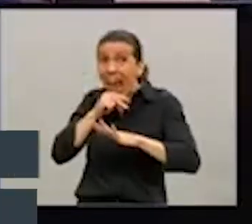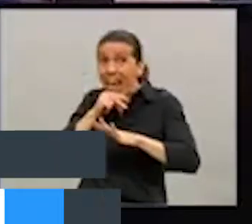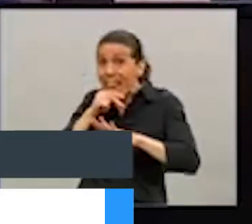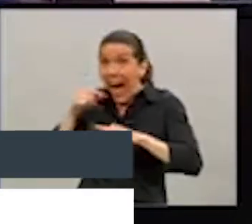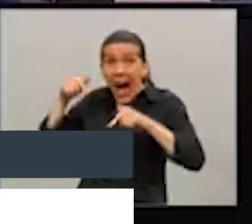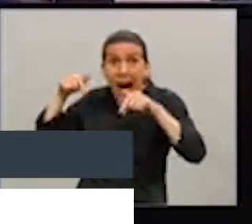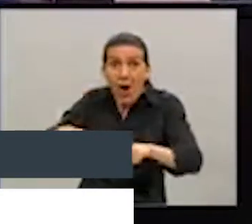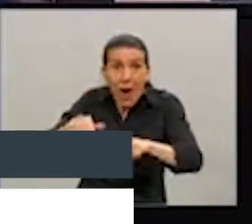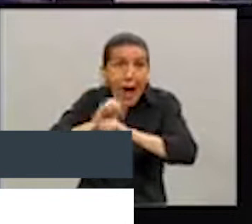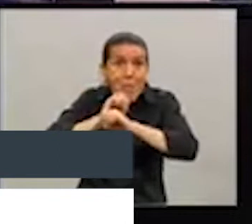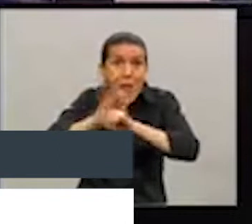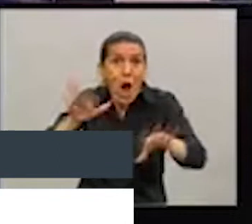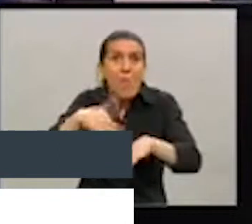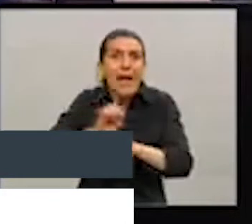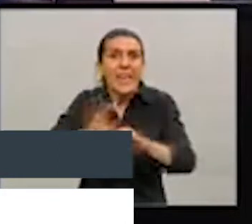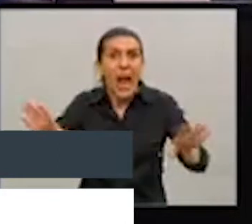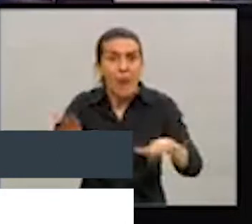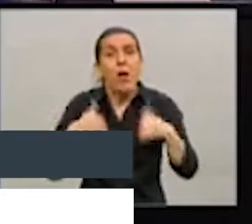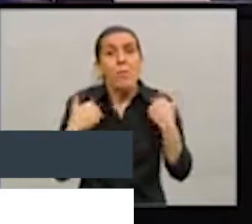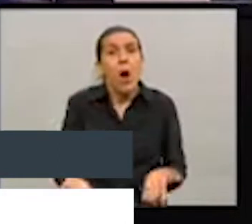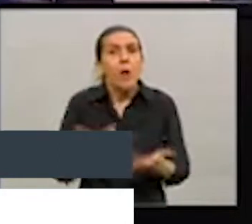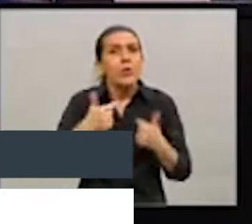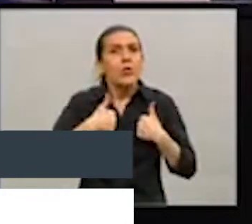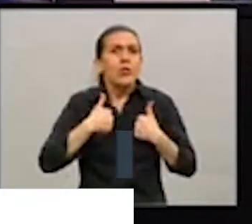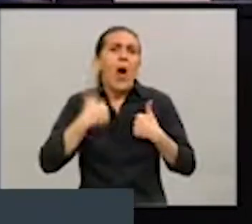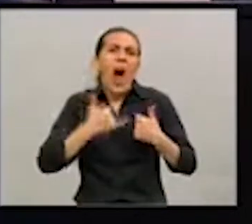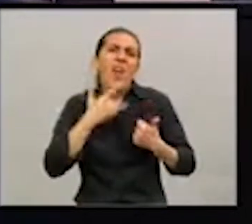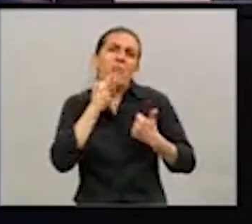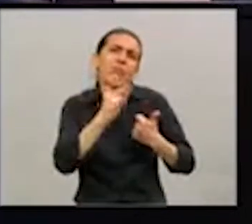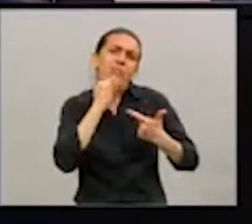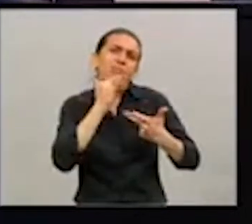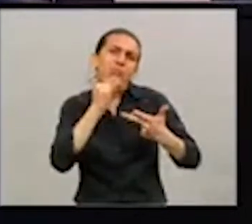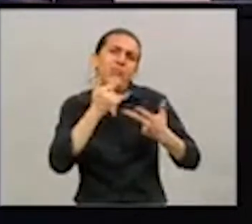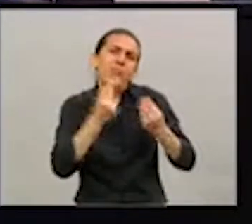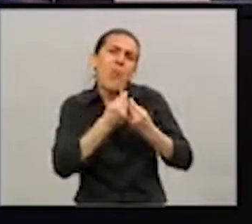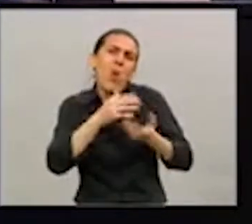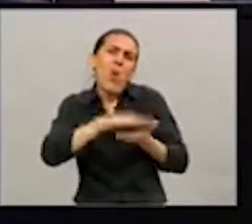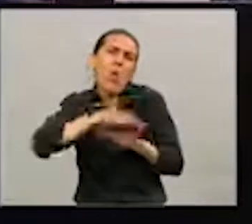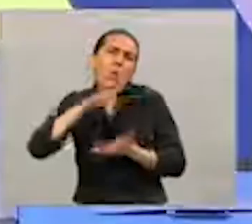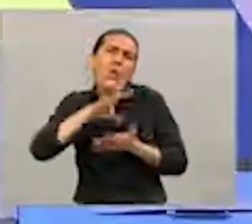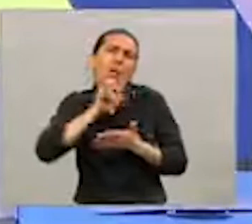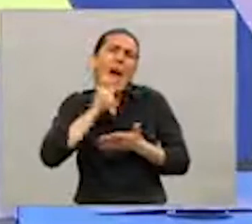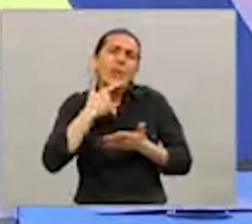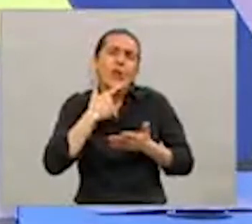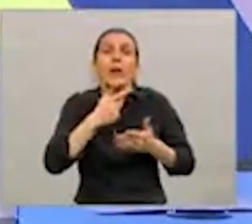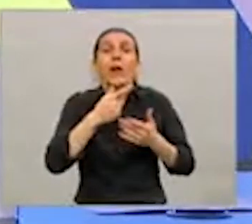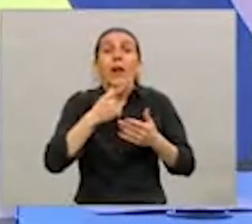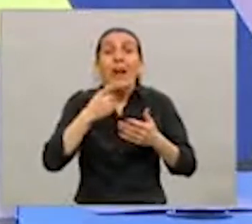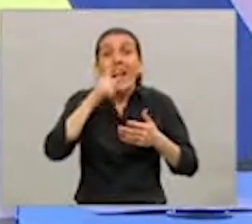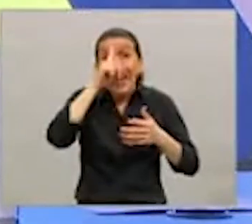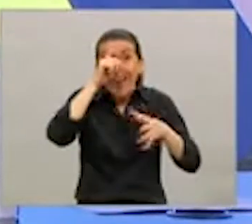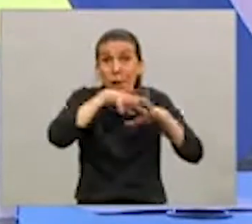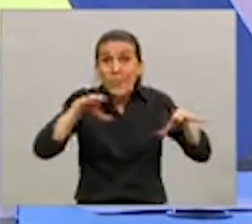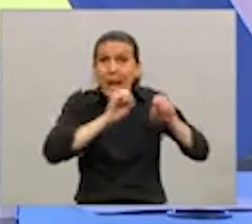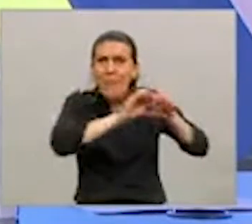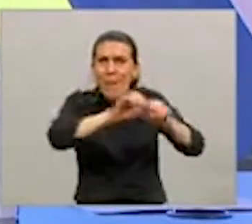Y en esto, yo podría llenarlos de datos, qué sé yo, más de 2.000 respiradores incorporamos al sistema